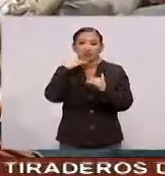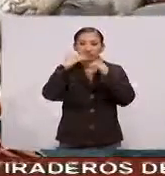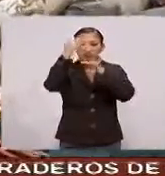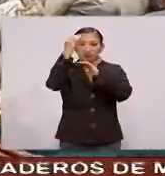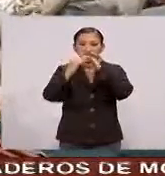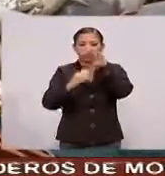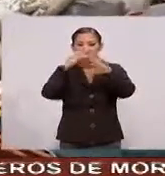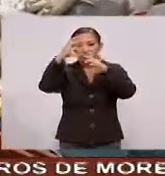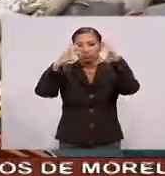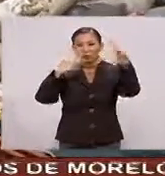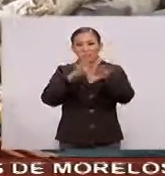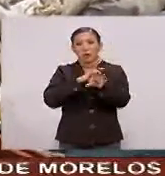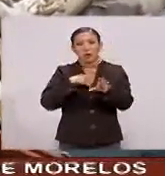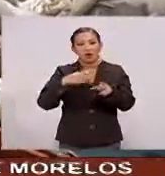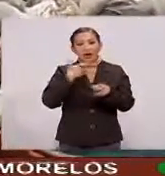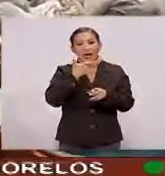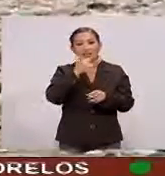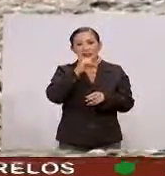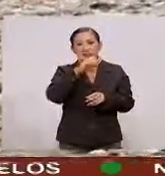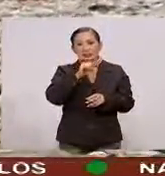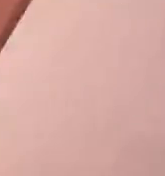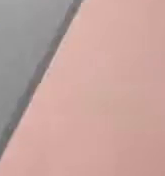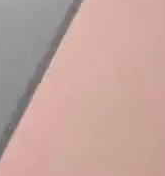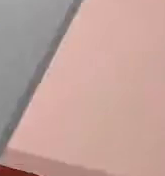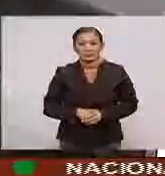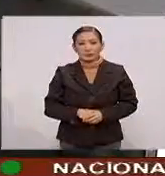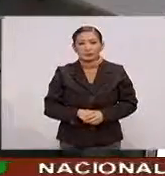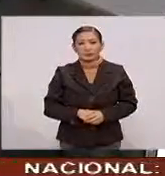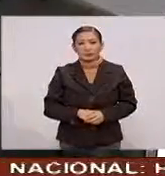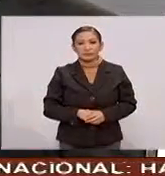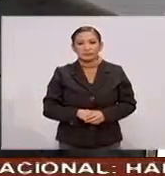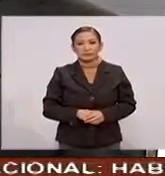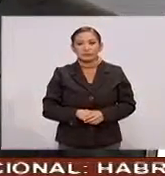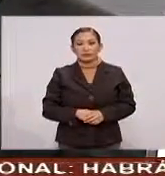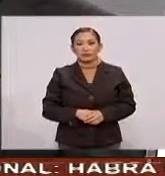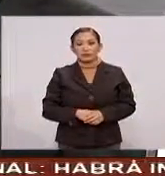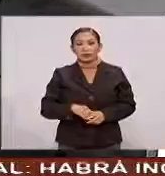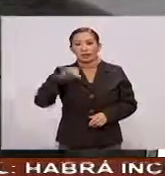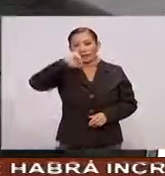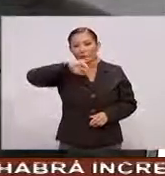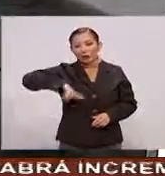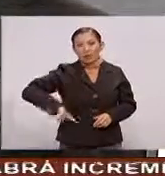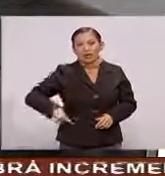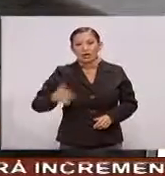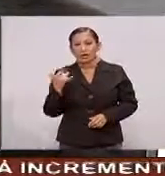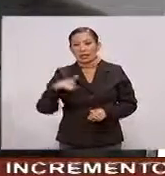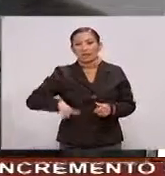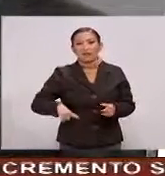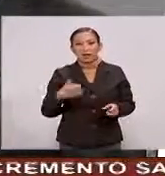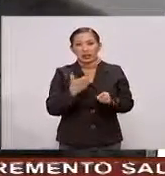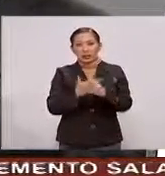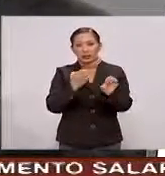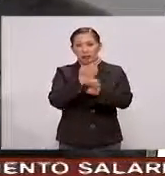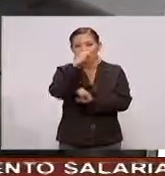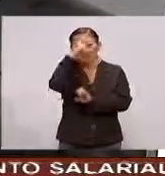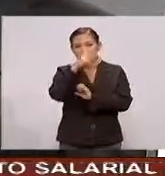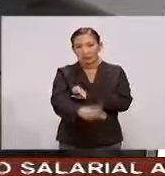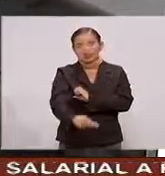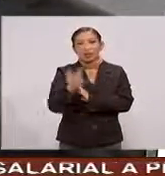de contaminación por la emisión de gases El jefe de gobierno y el gobernador del Estado de México